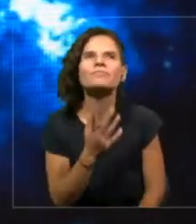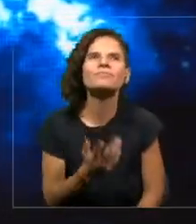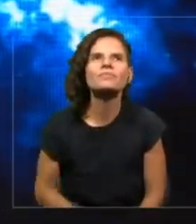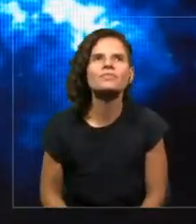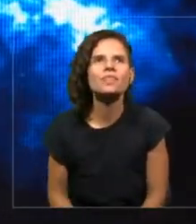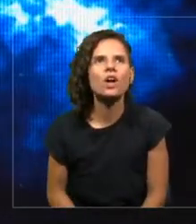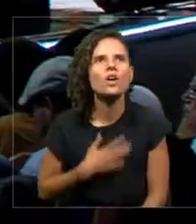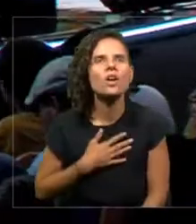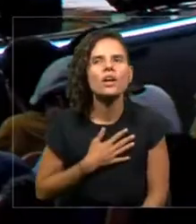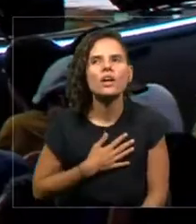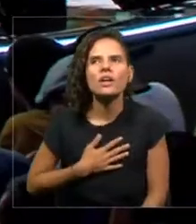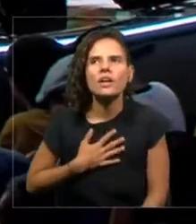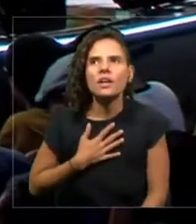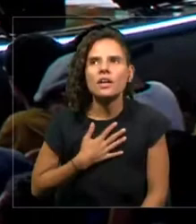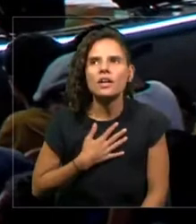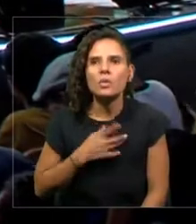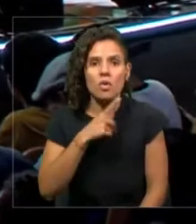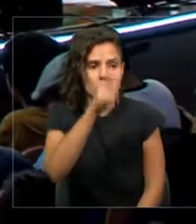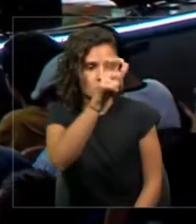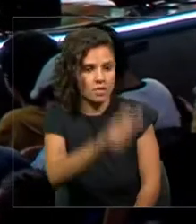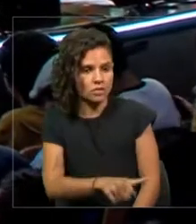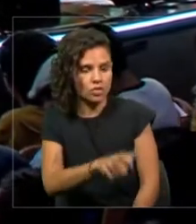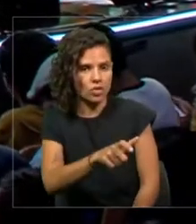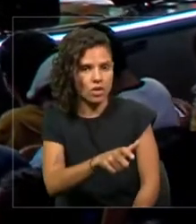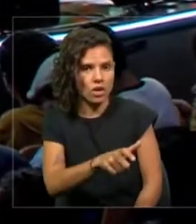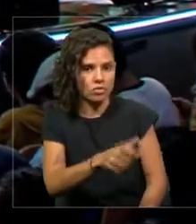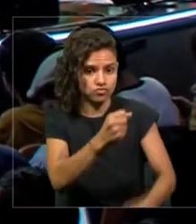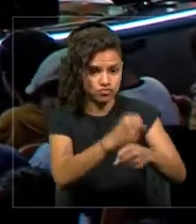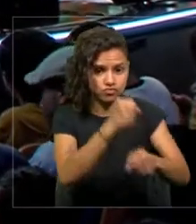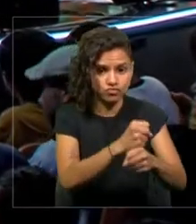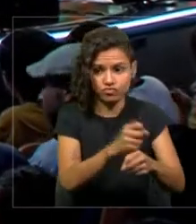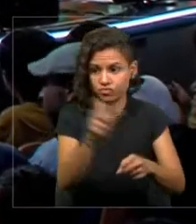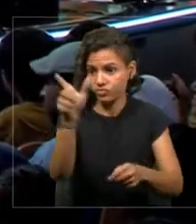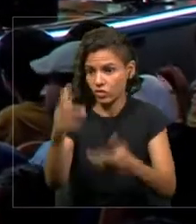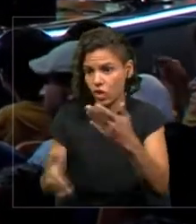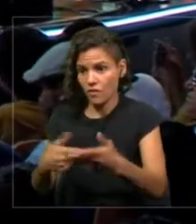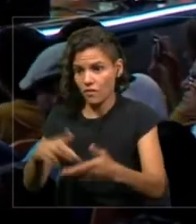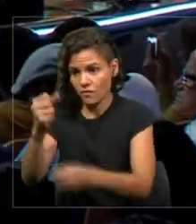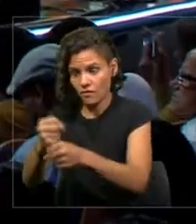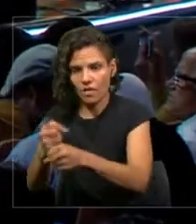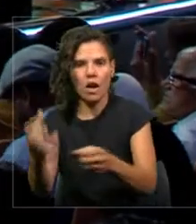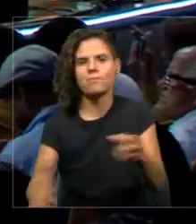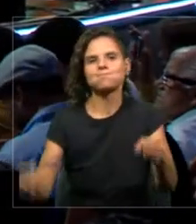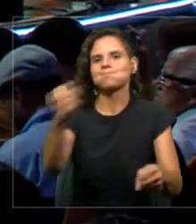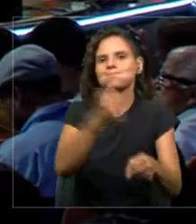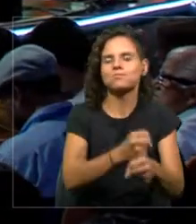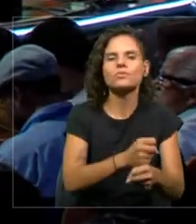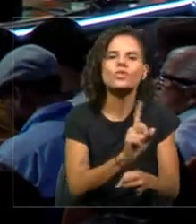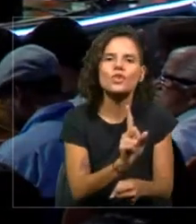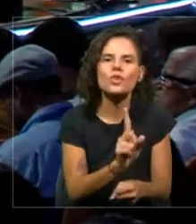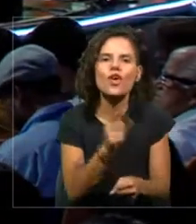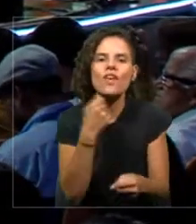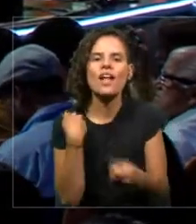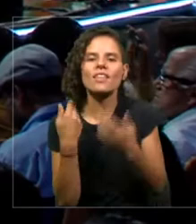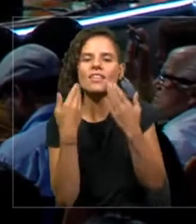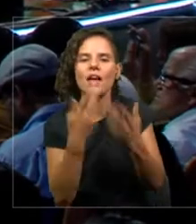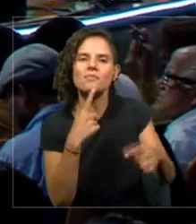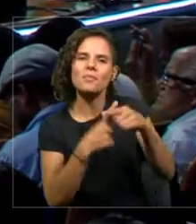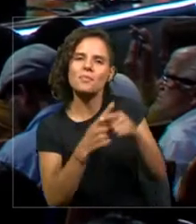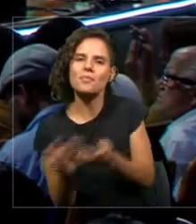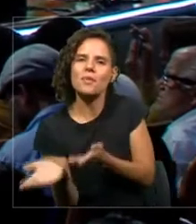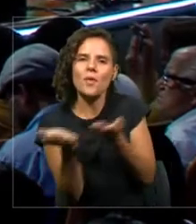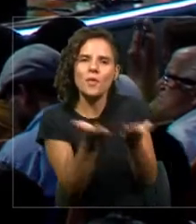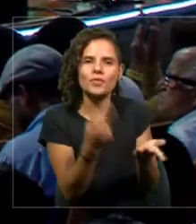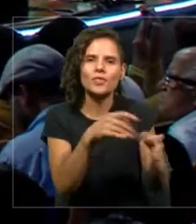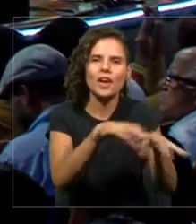robots van a sustituir el trabajo humano. No, al contrario, van a enriquecer su función diaria, su actividad, reduciendo los